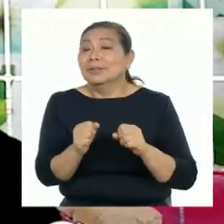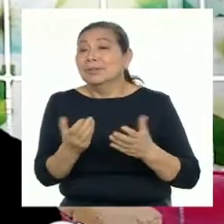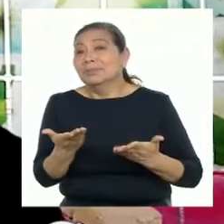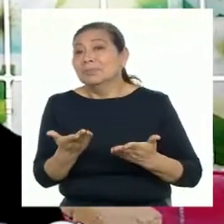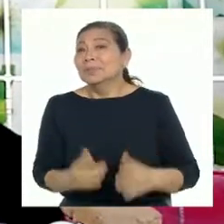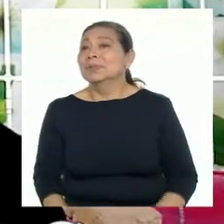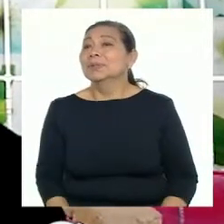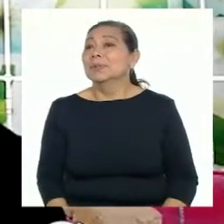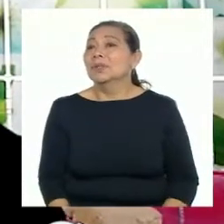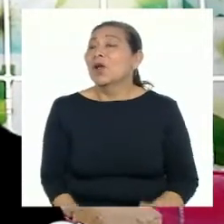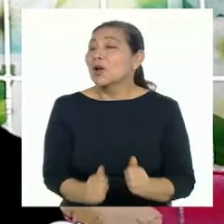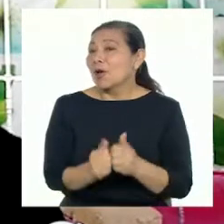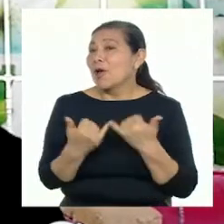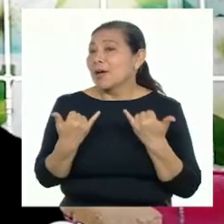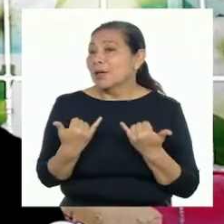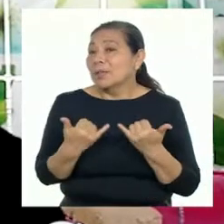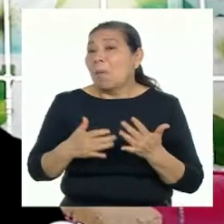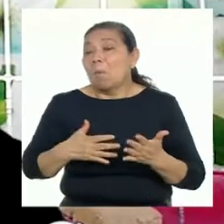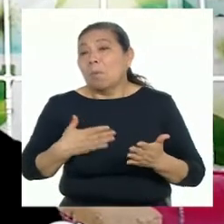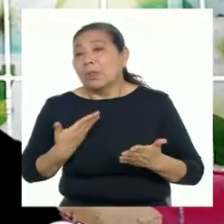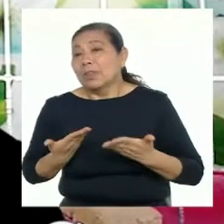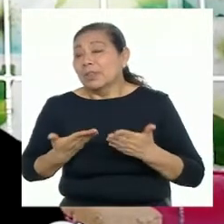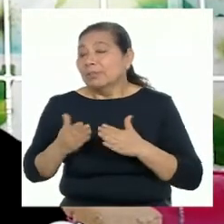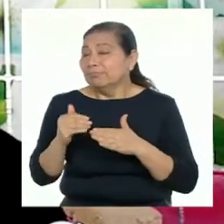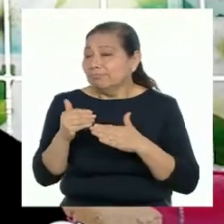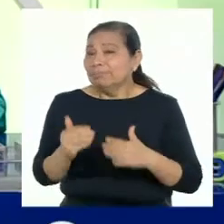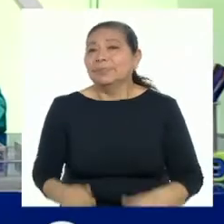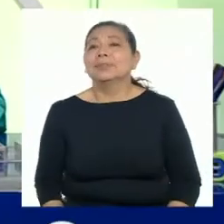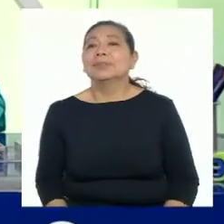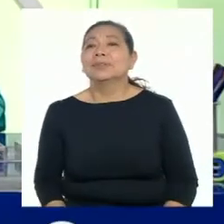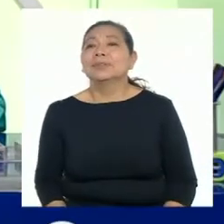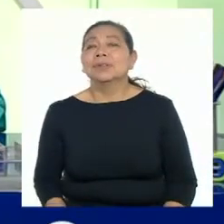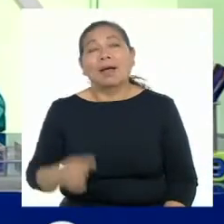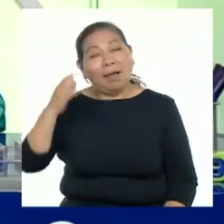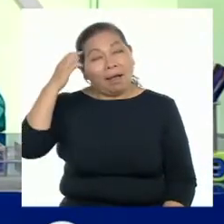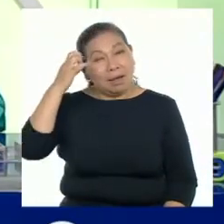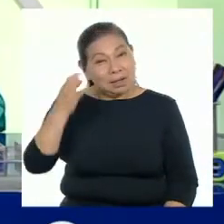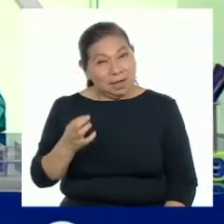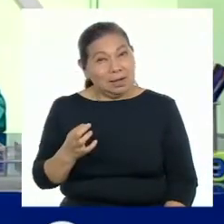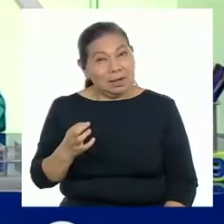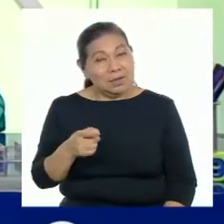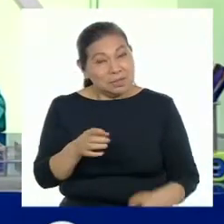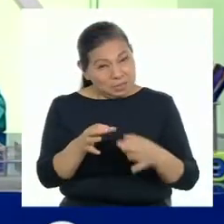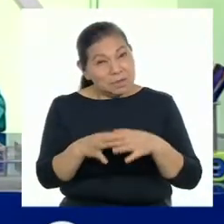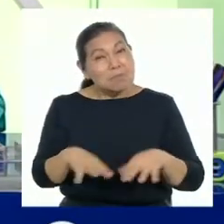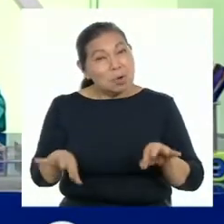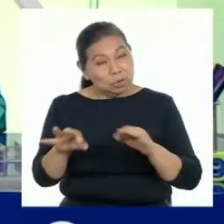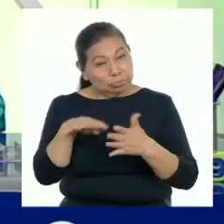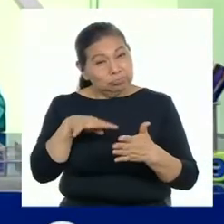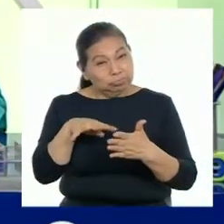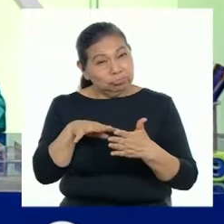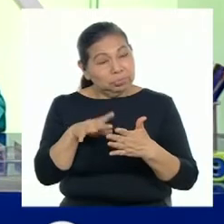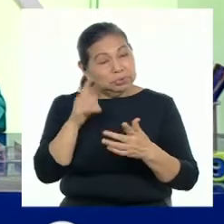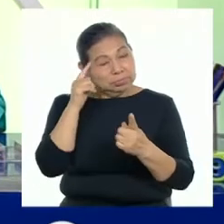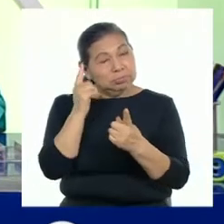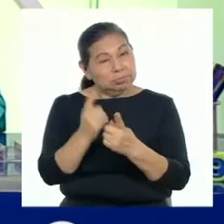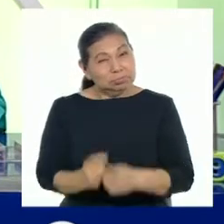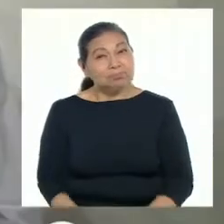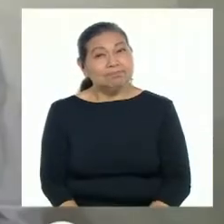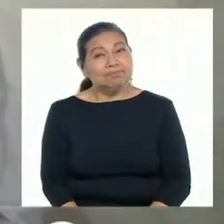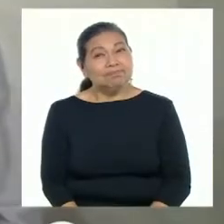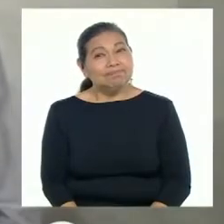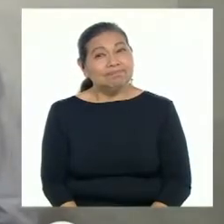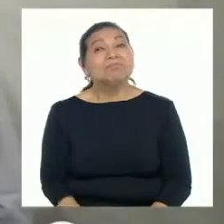nos gusta hacer y con esto también podemos descubrir una pasión que tengamos. ¿Creen que el estudio es importante para lograr nuestros objetivos?